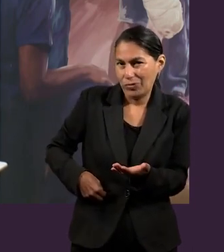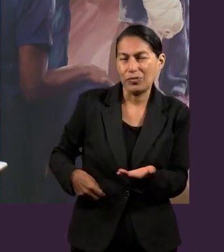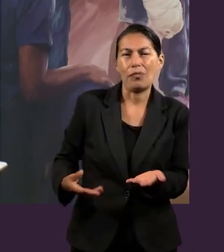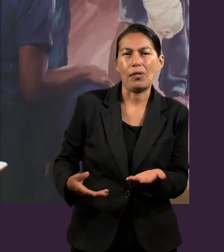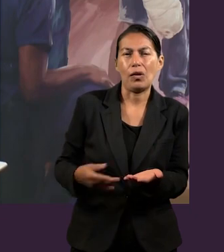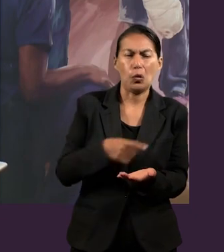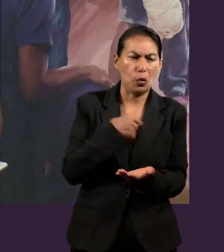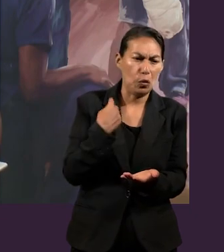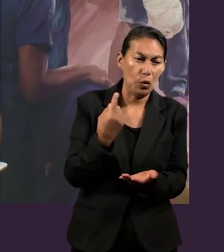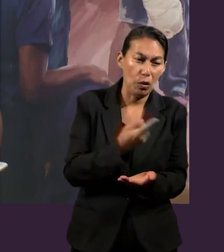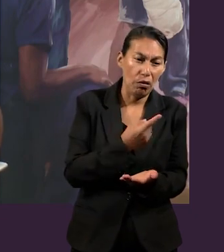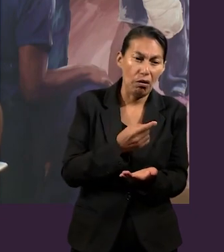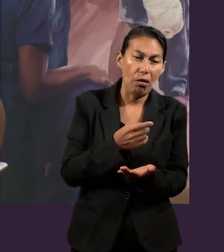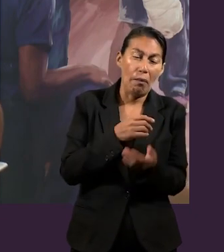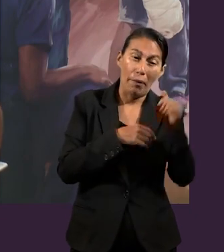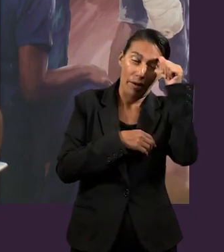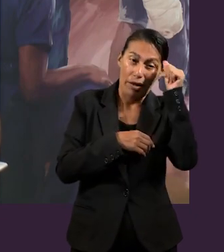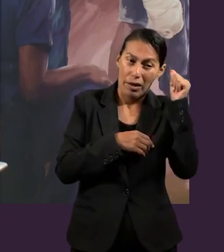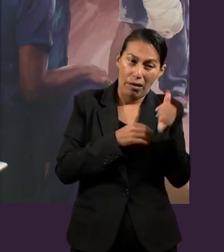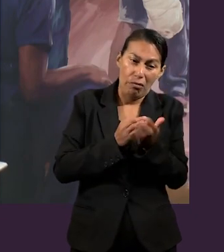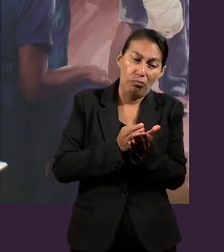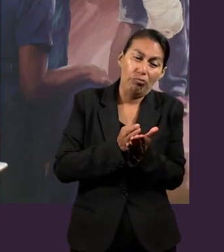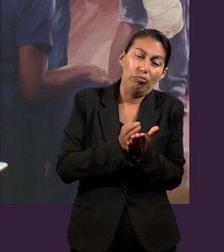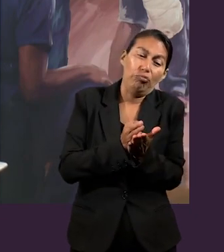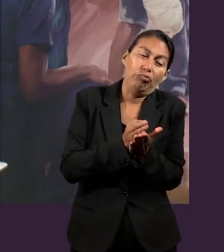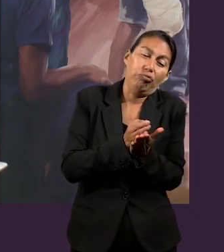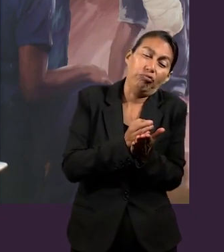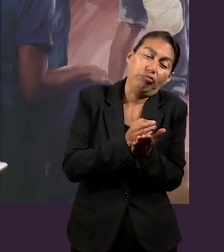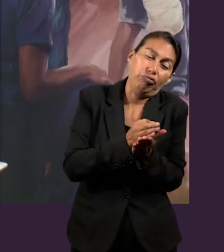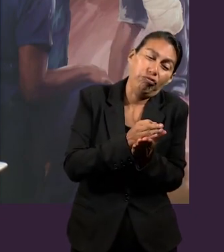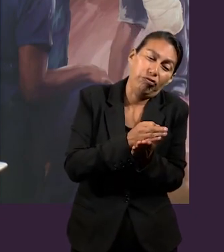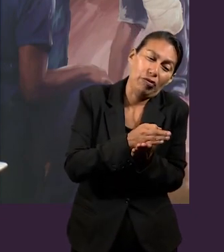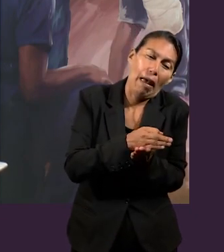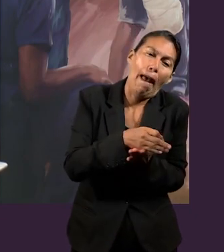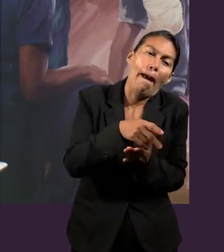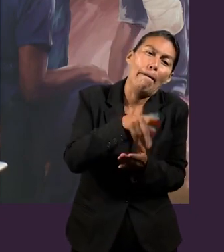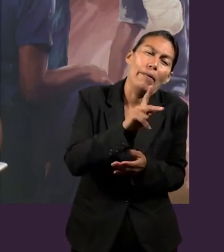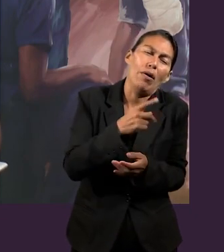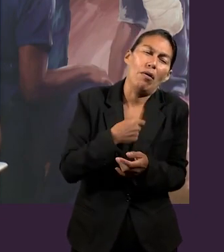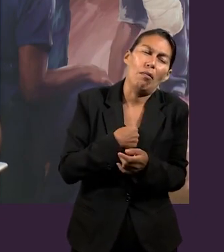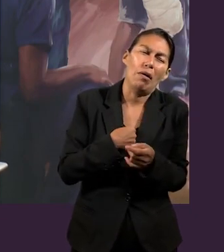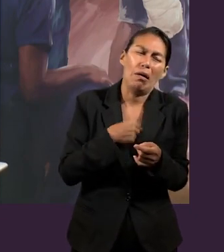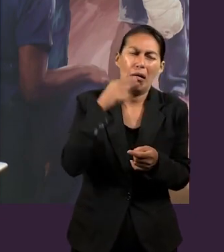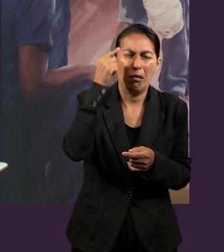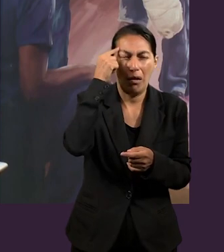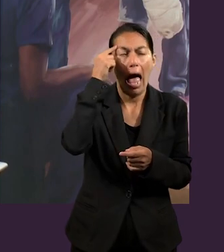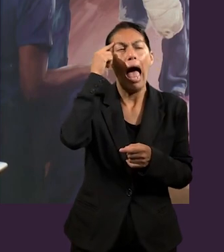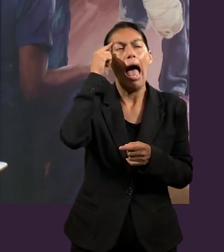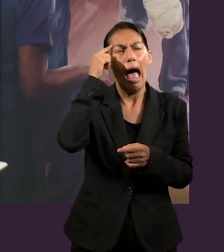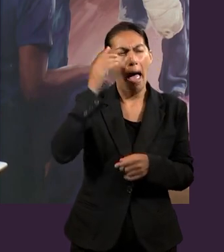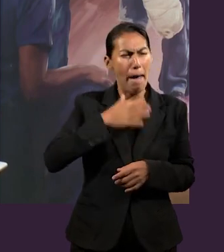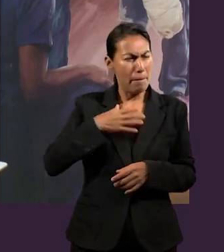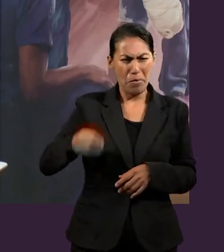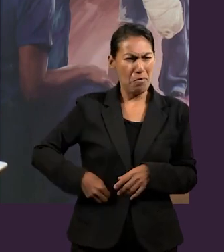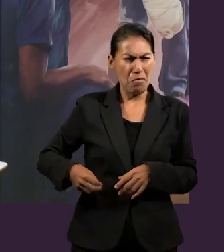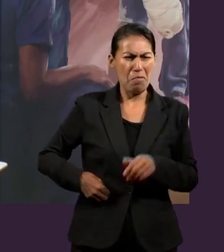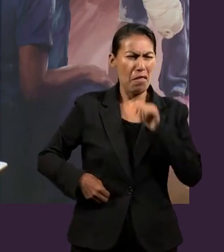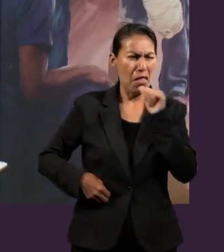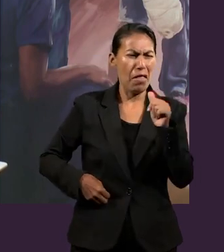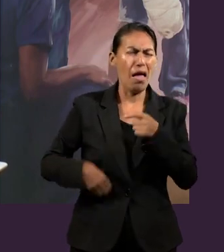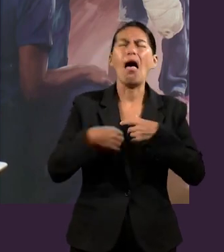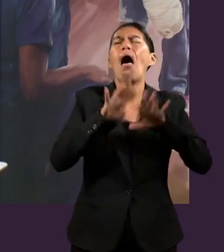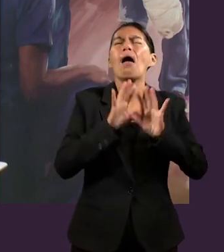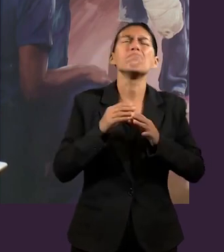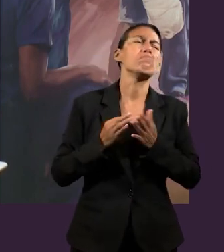pecado, pero el hecho de que no sea nuestra culpa no significa que nosotros no podamos remendar eso. Para eso está Jesús. sea, y regresando un